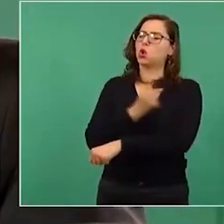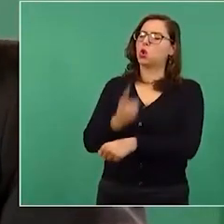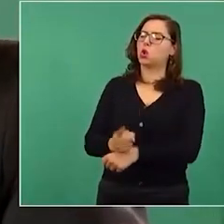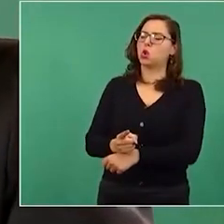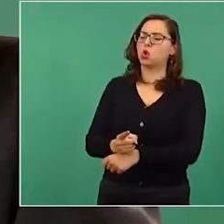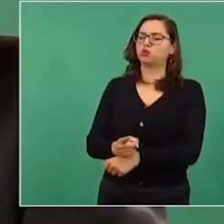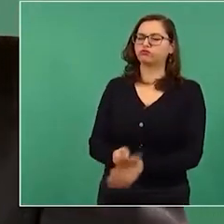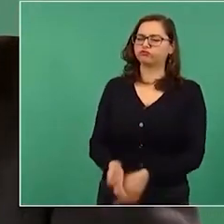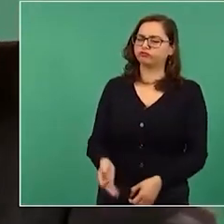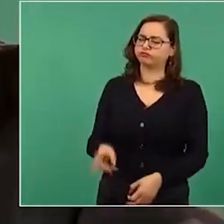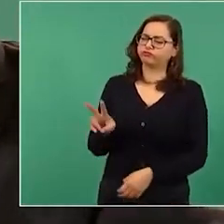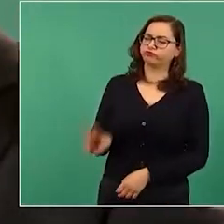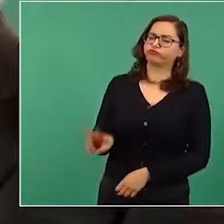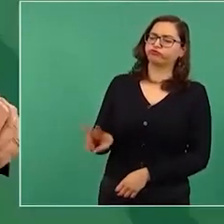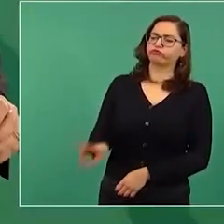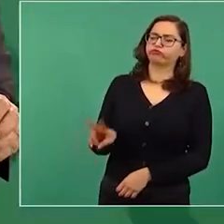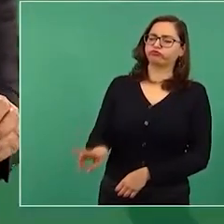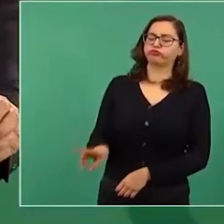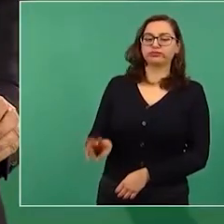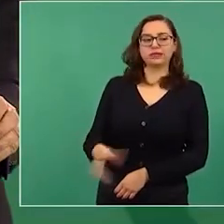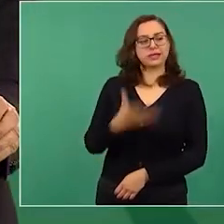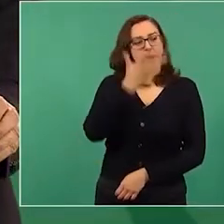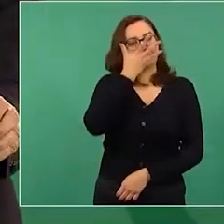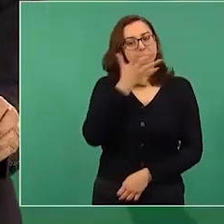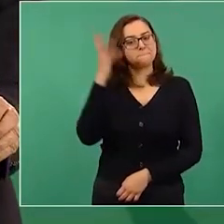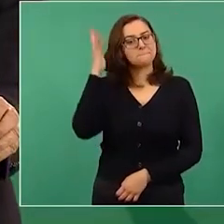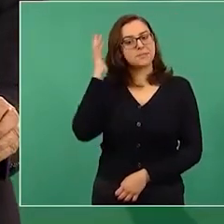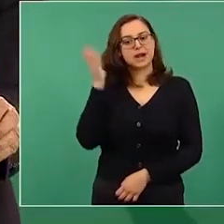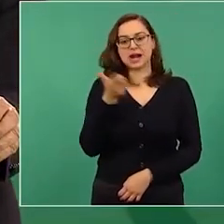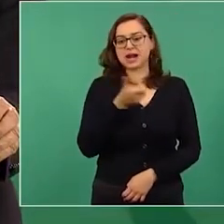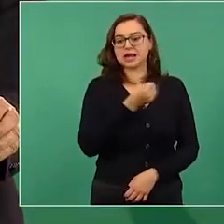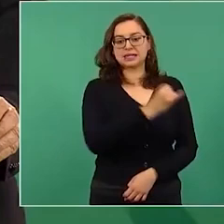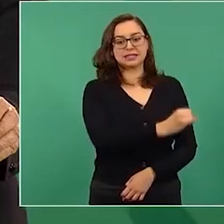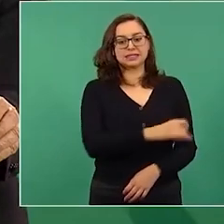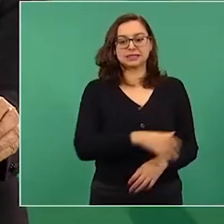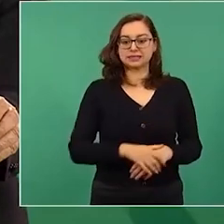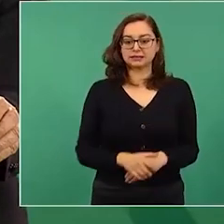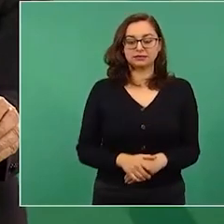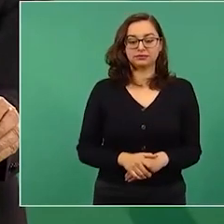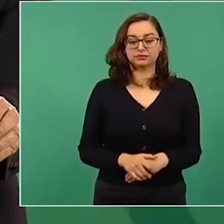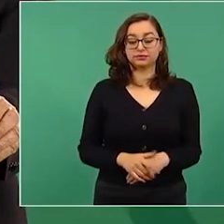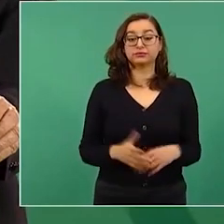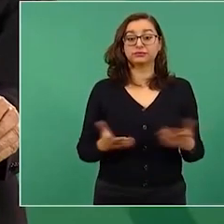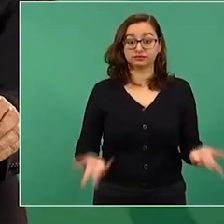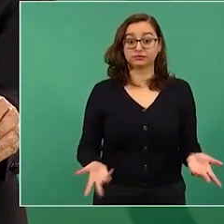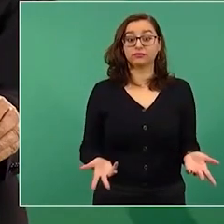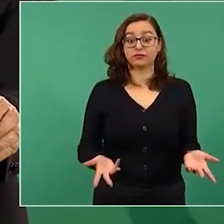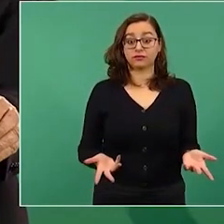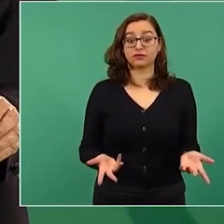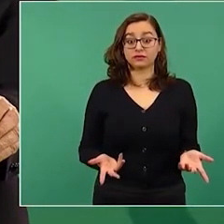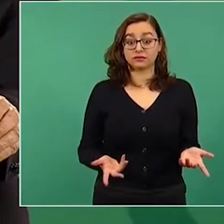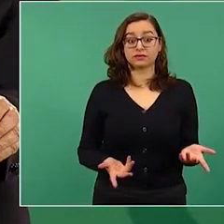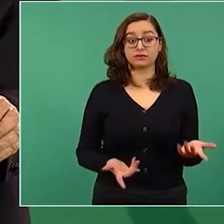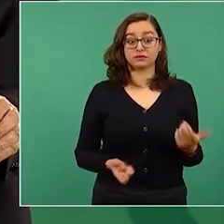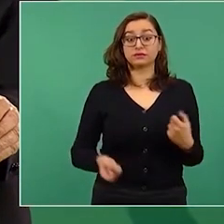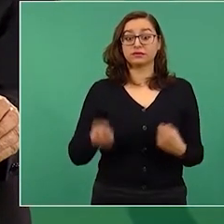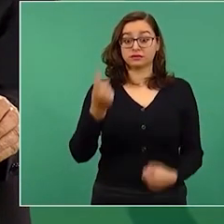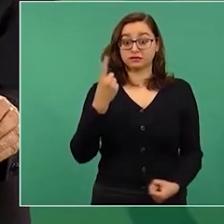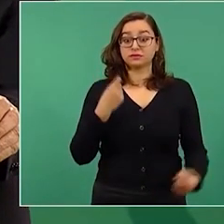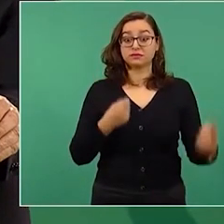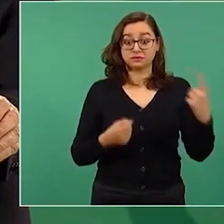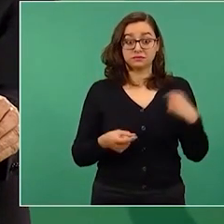Ellos decían que los corruptos, y hay todavía quienes piensan así,